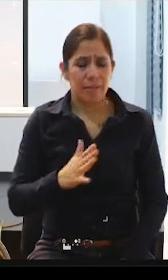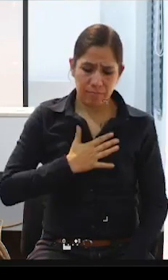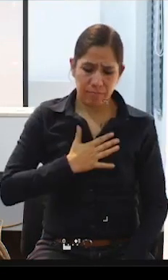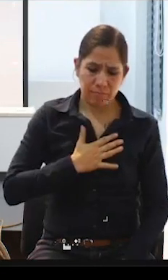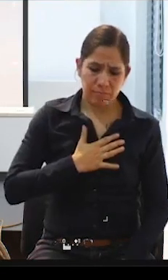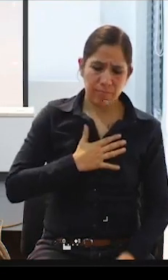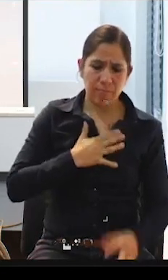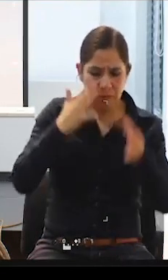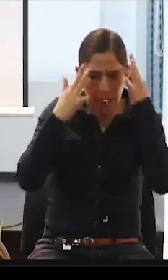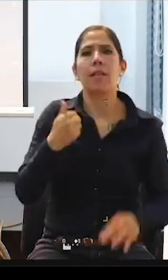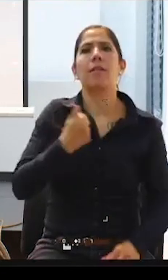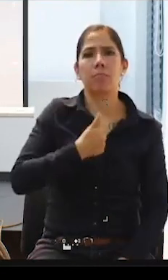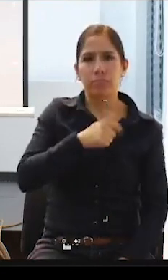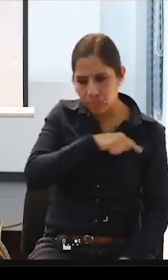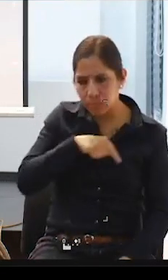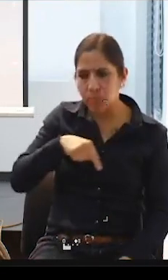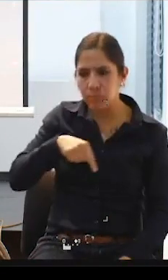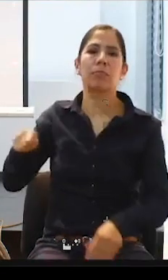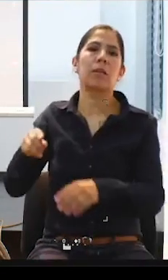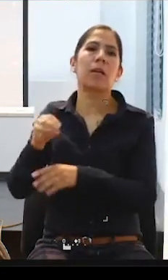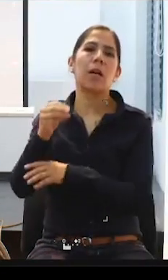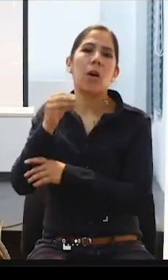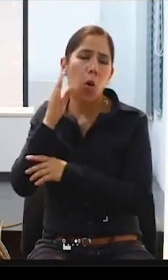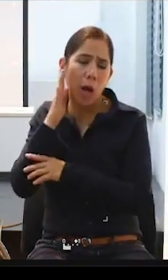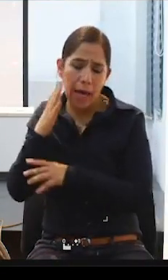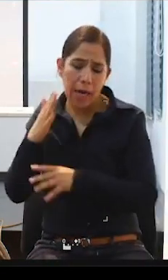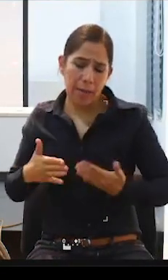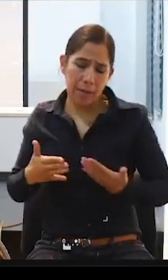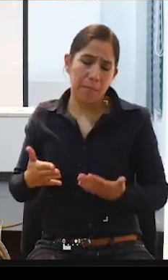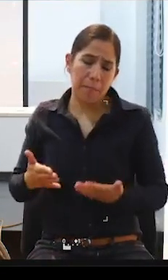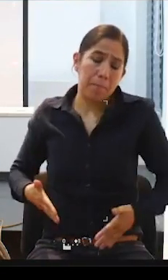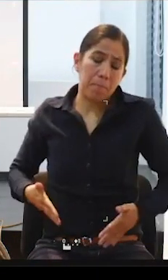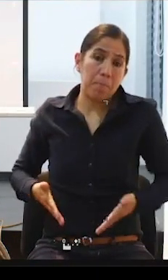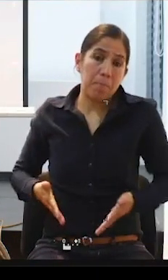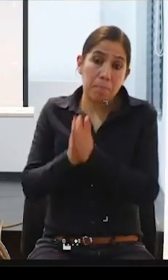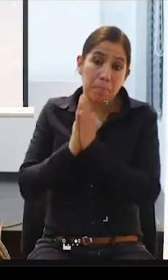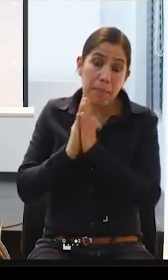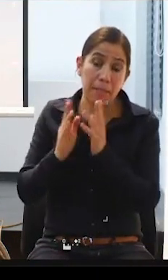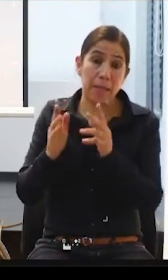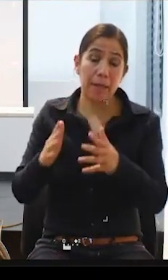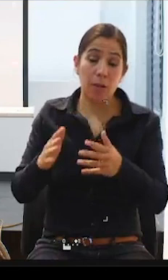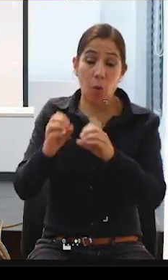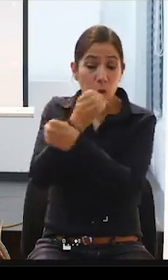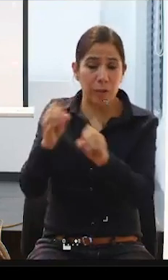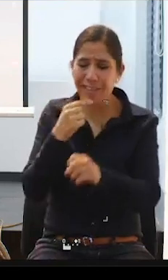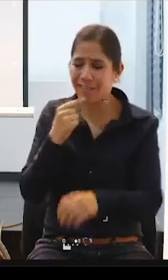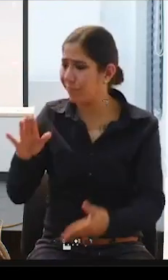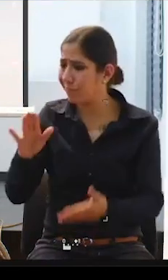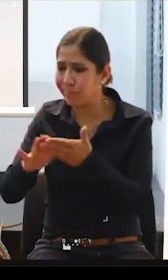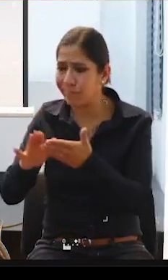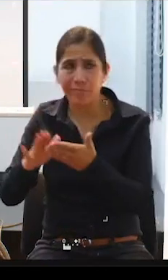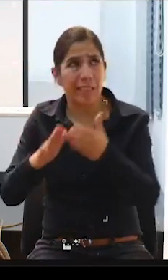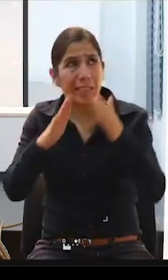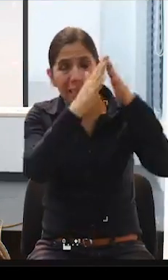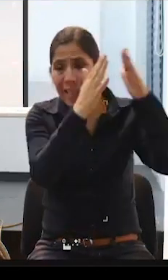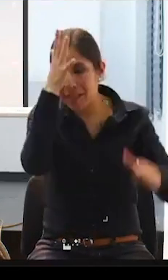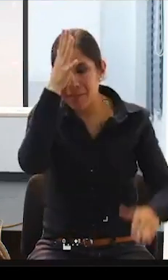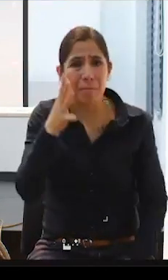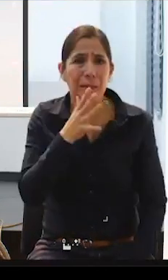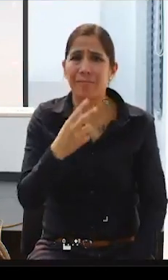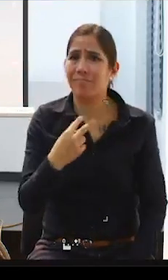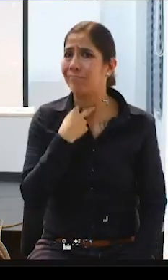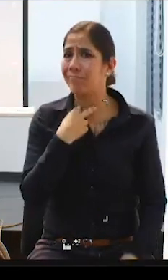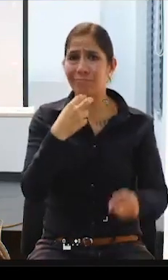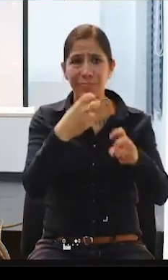yo la decisión de ir a a bienestar social y decir, escuchar, en casa de mis padres no puedo seguir, es que no cabe una grúa